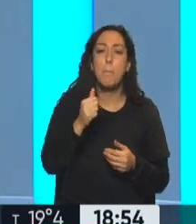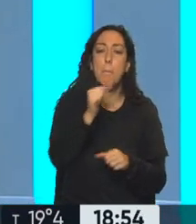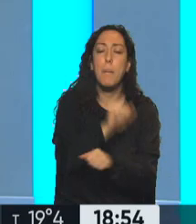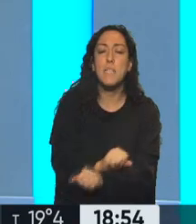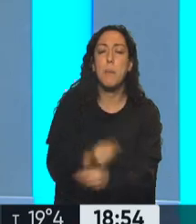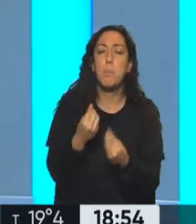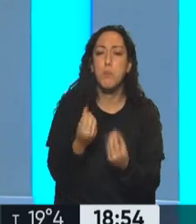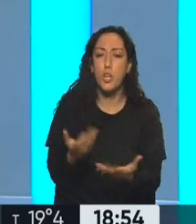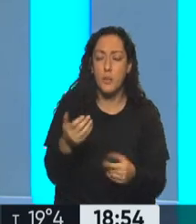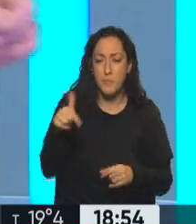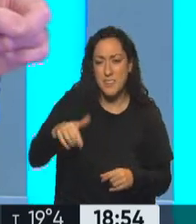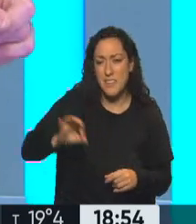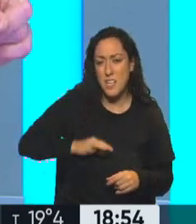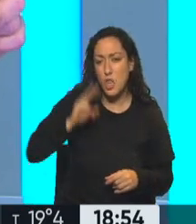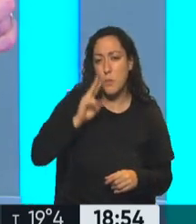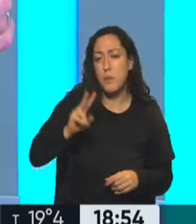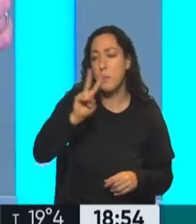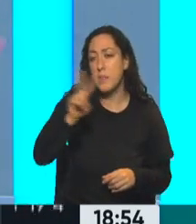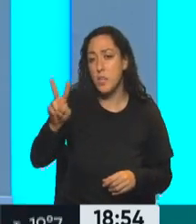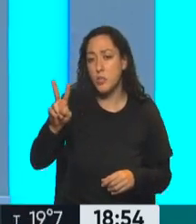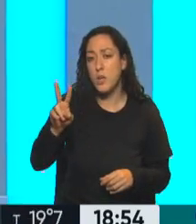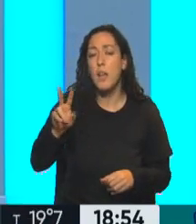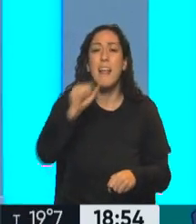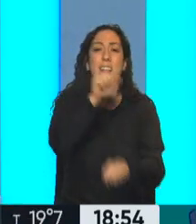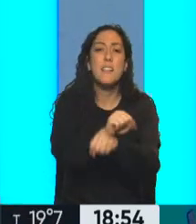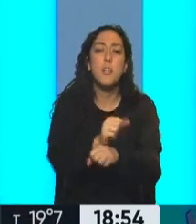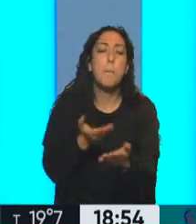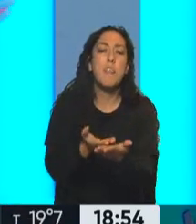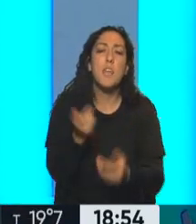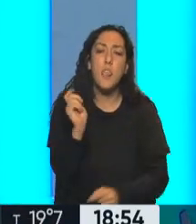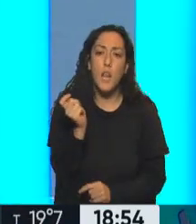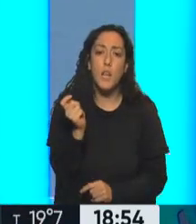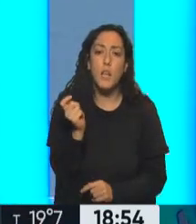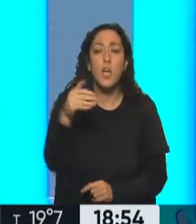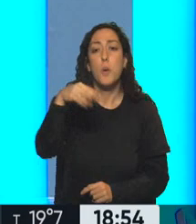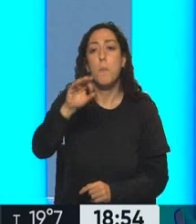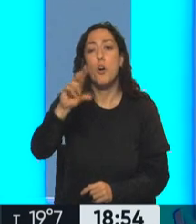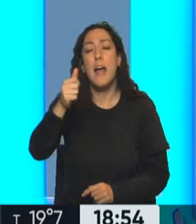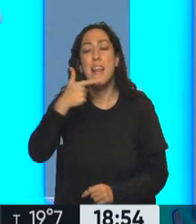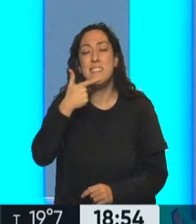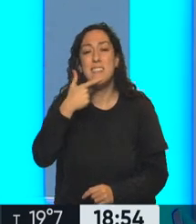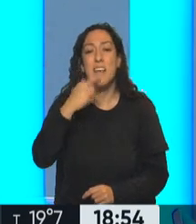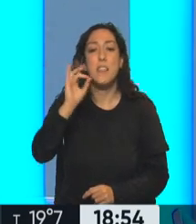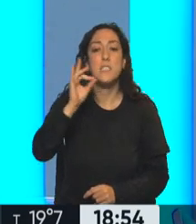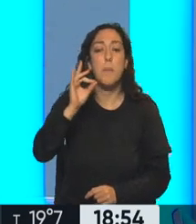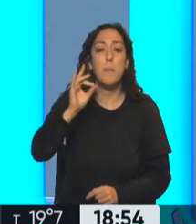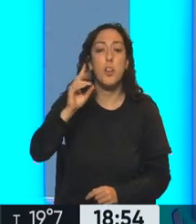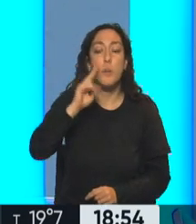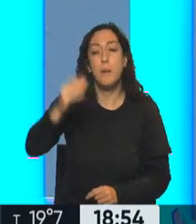Quien pide su primera detención es Morales. Un diciembre del 2015. ¿Te suena el 2015?